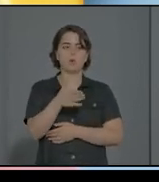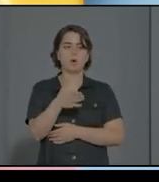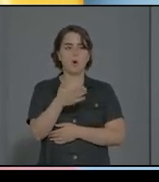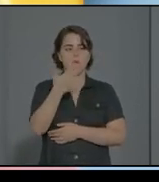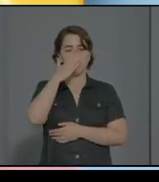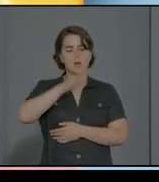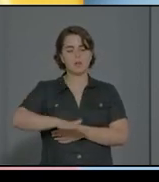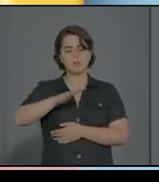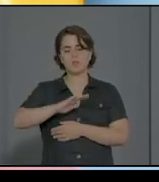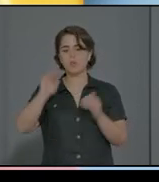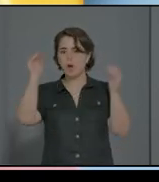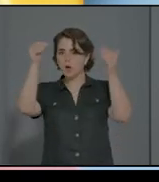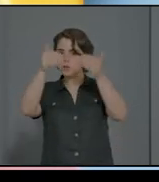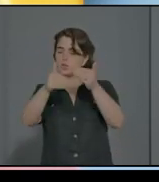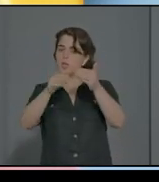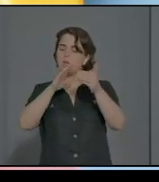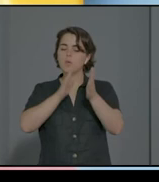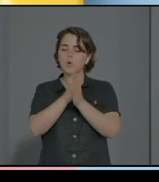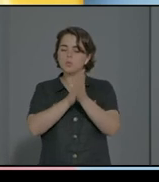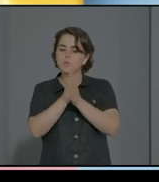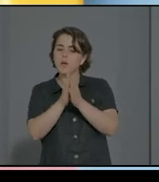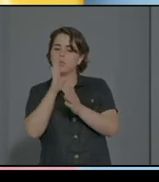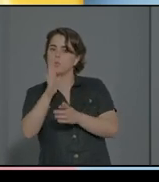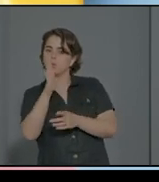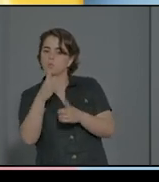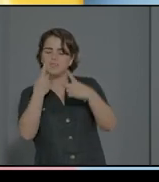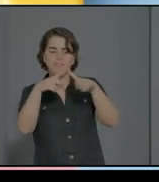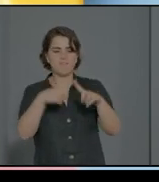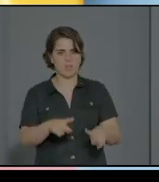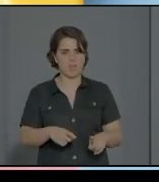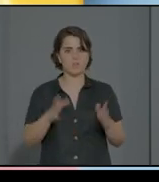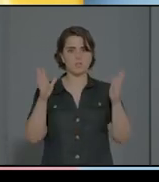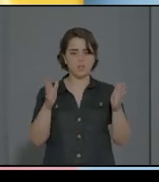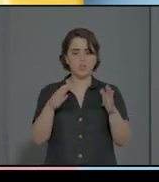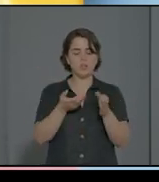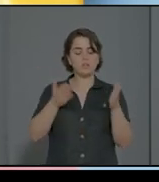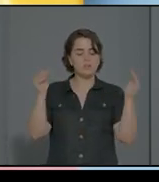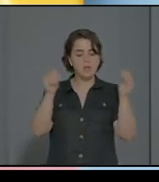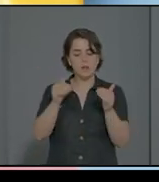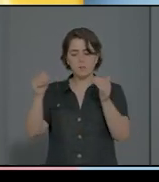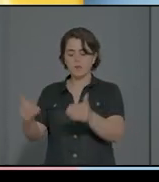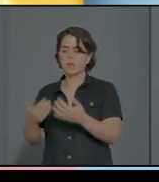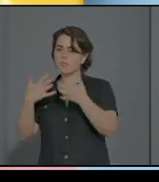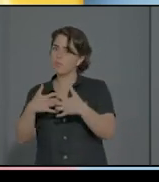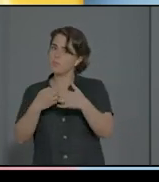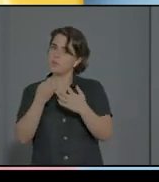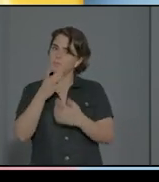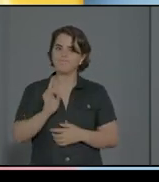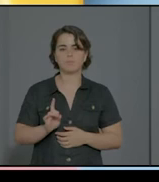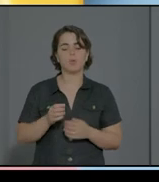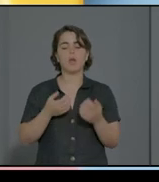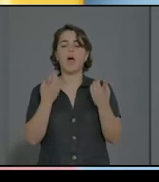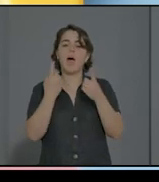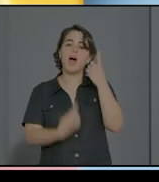diferentes, no todas las intervenciones funcionan. A veces son necesarias terapias más estructuradas